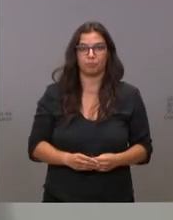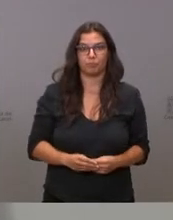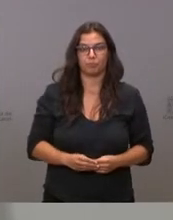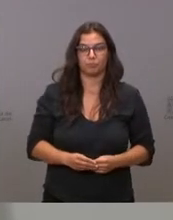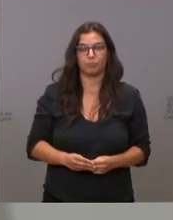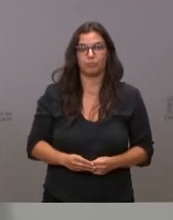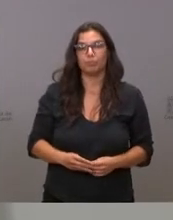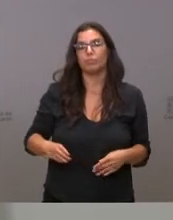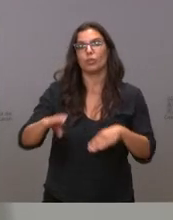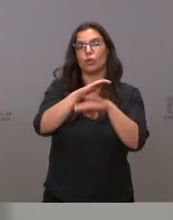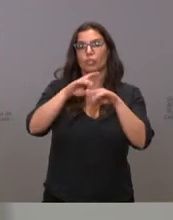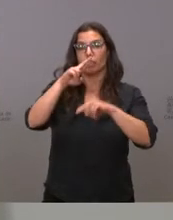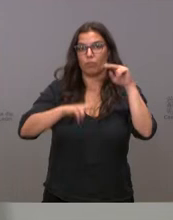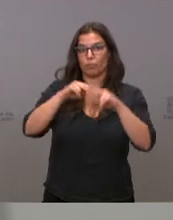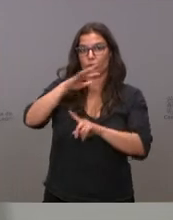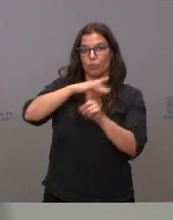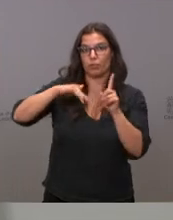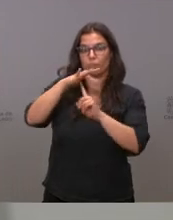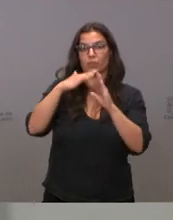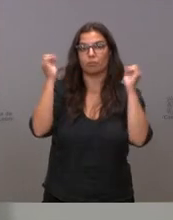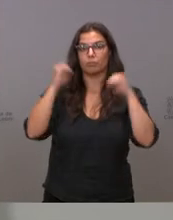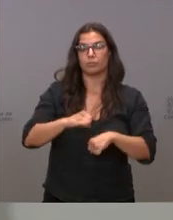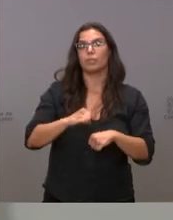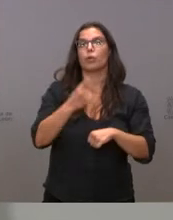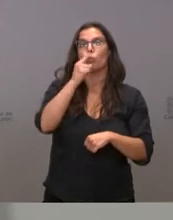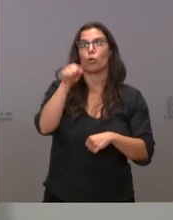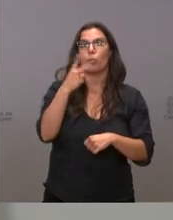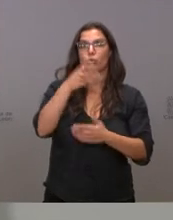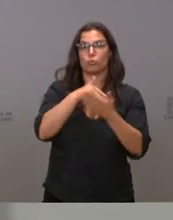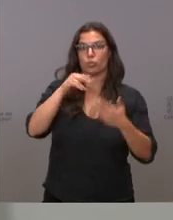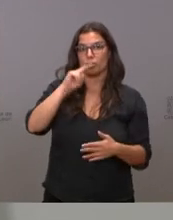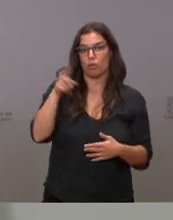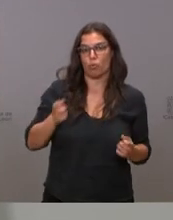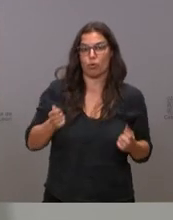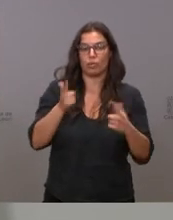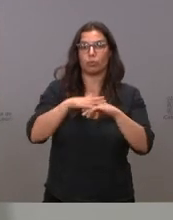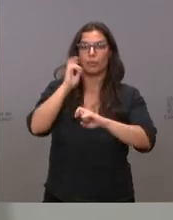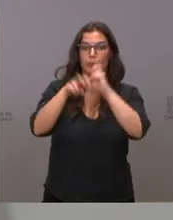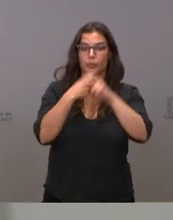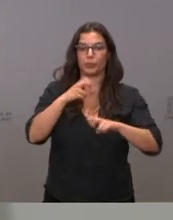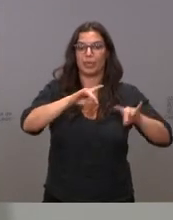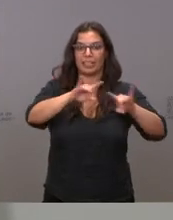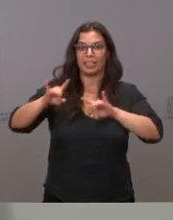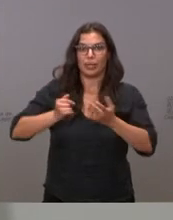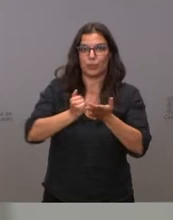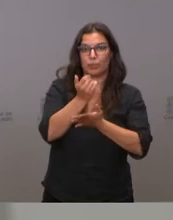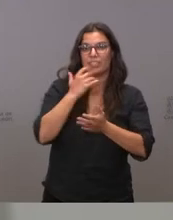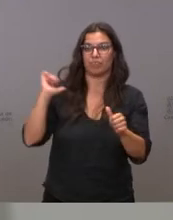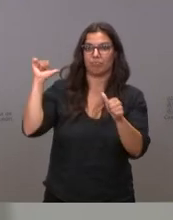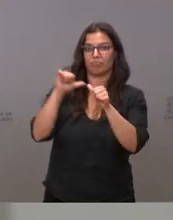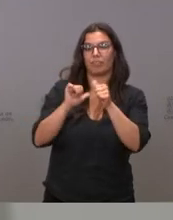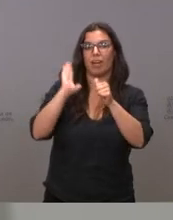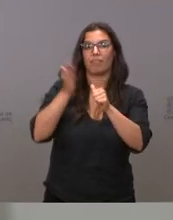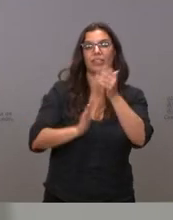La Consejería de Fomento y Medio Ambiente aprueba el gasto de 1,2 millones de euros para la restauración de terrenos afectados por incendios forestales